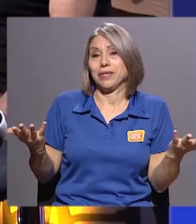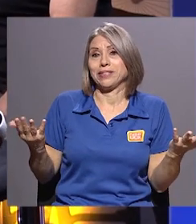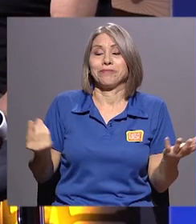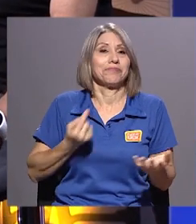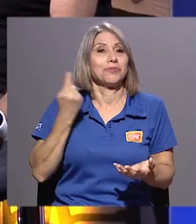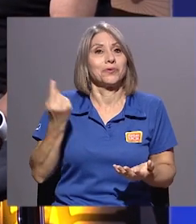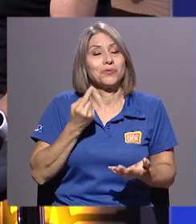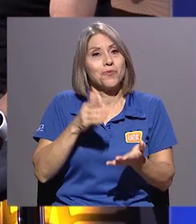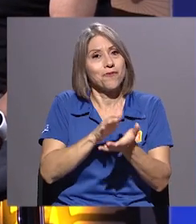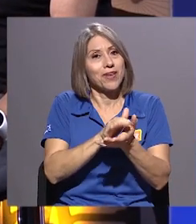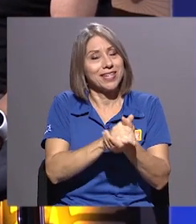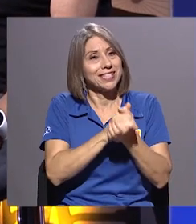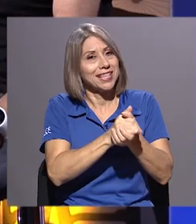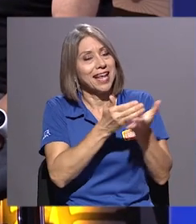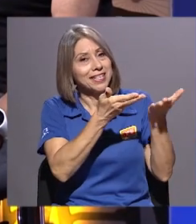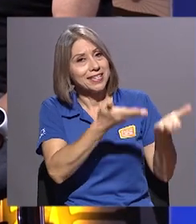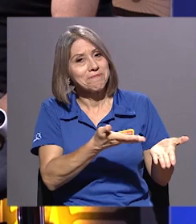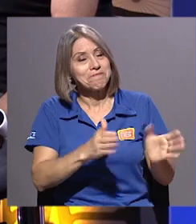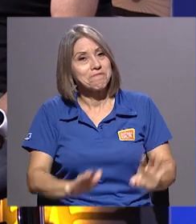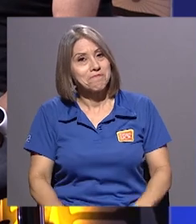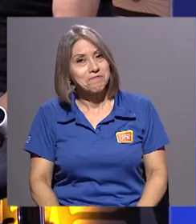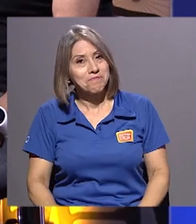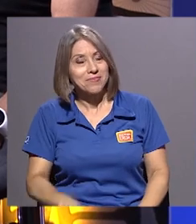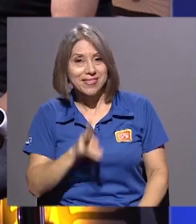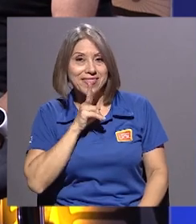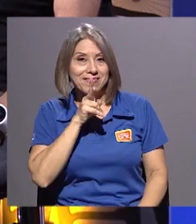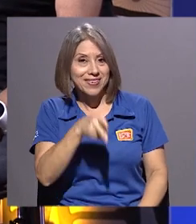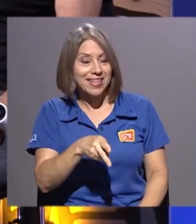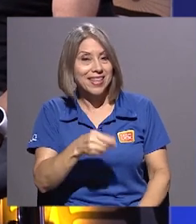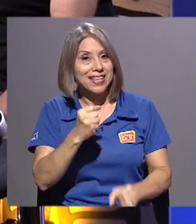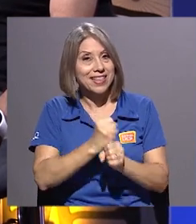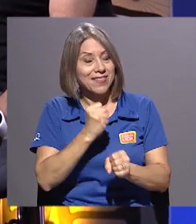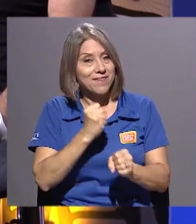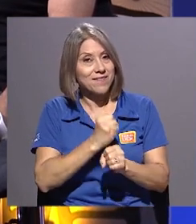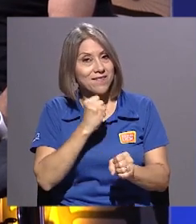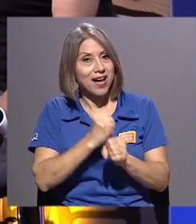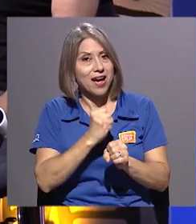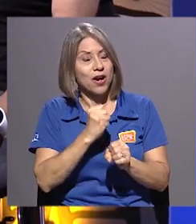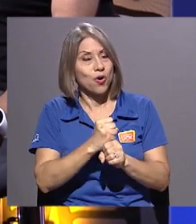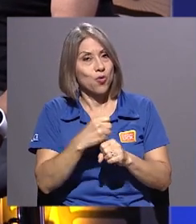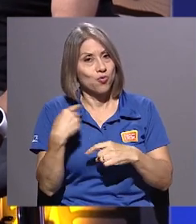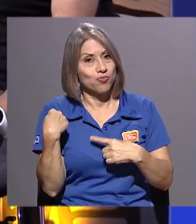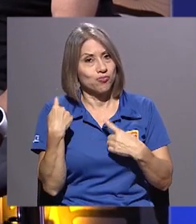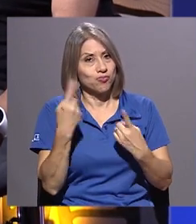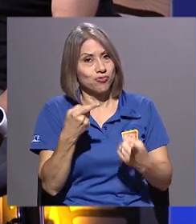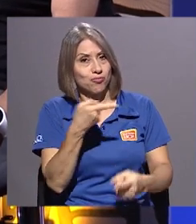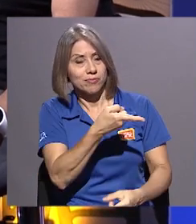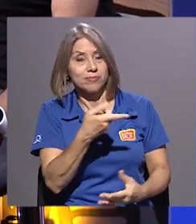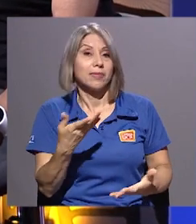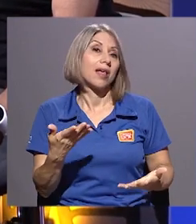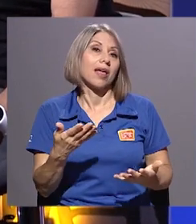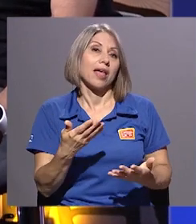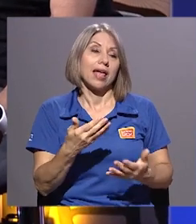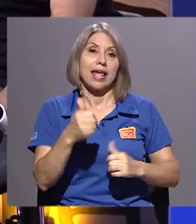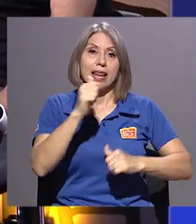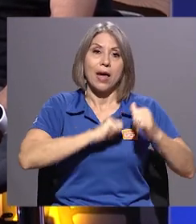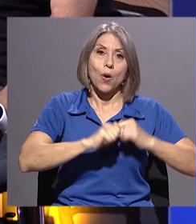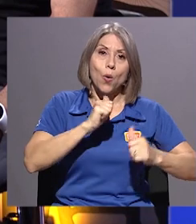que felicitarte, Fabián. De verdad que el trabajo que has hecho, tanto en la obra previa,